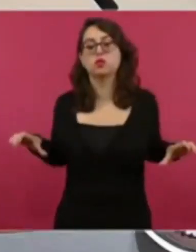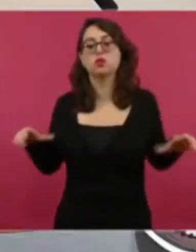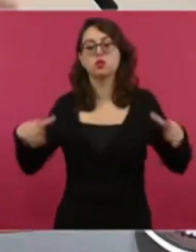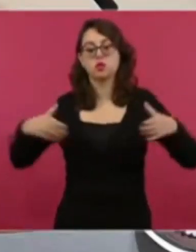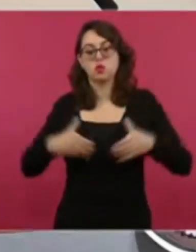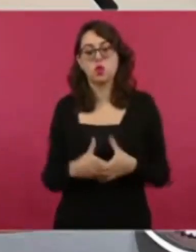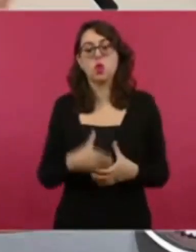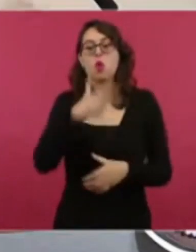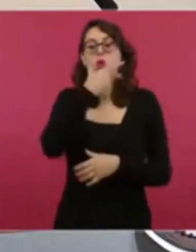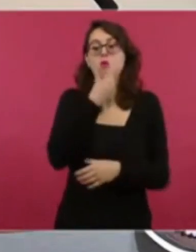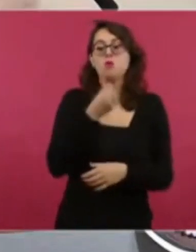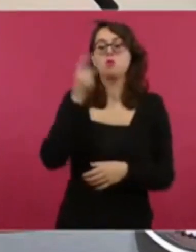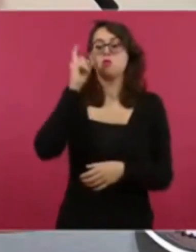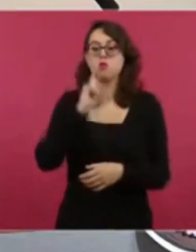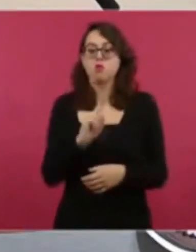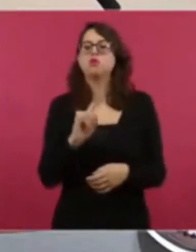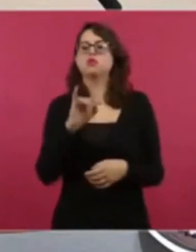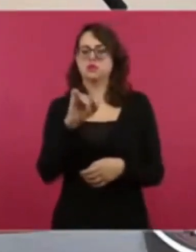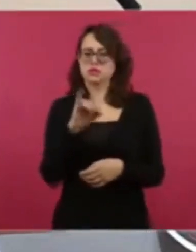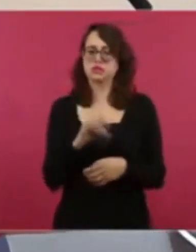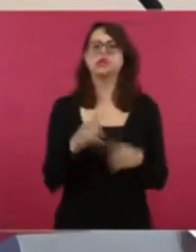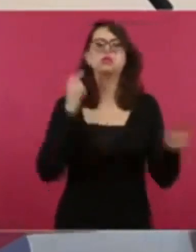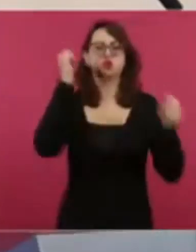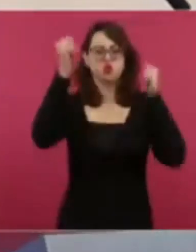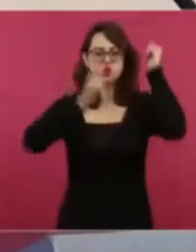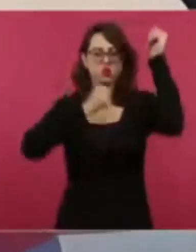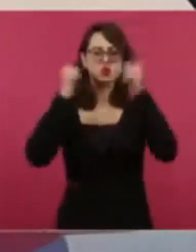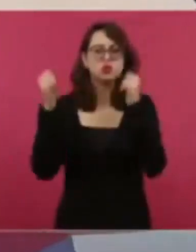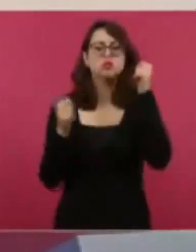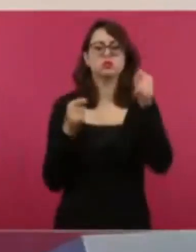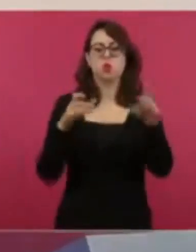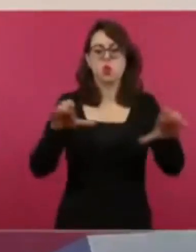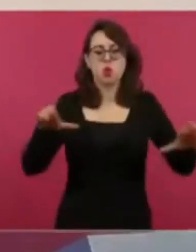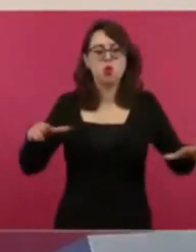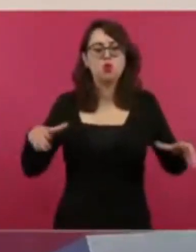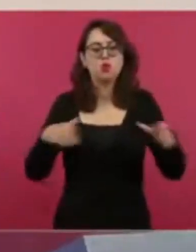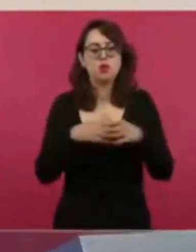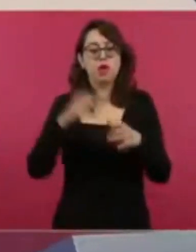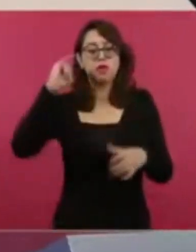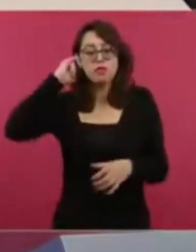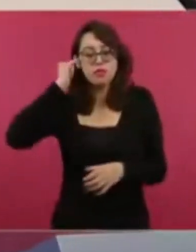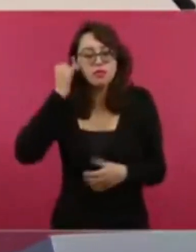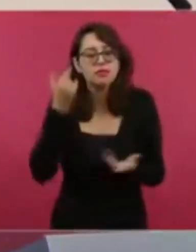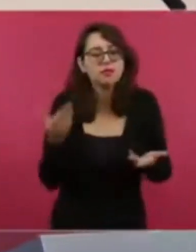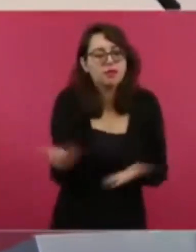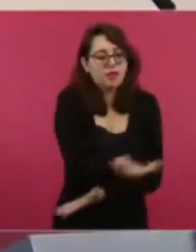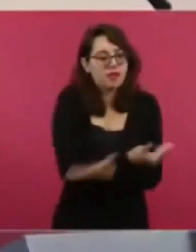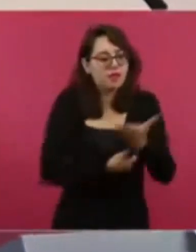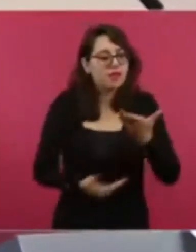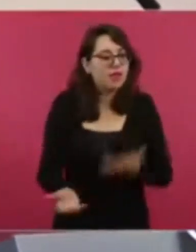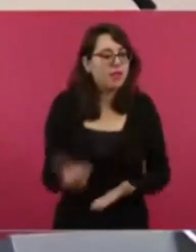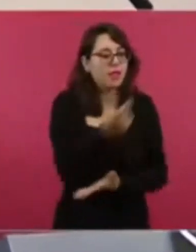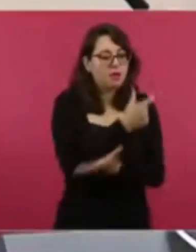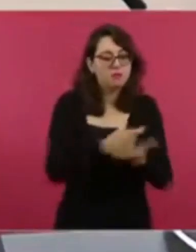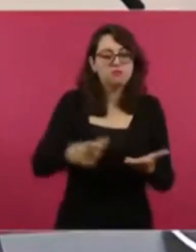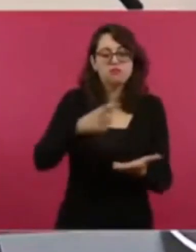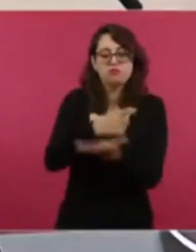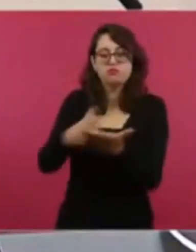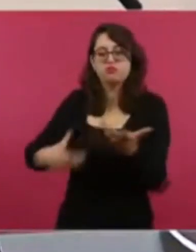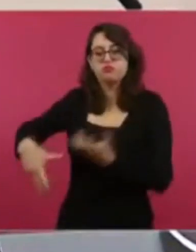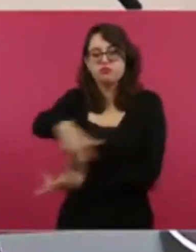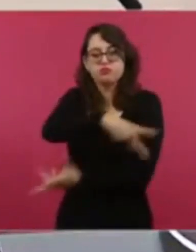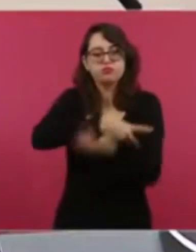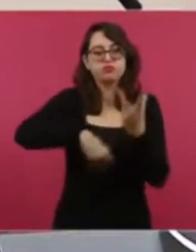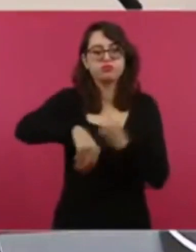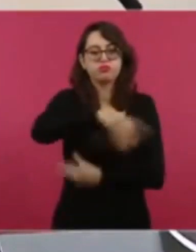turistas consuman bienes y servicios de las comunidades indígenas, que puedan disfrutar de una deliciosa